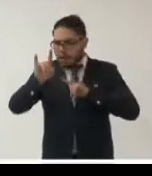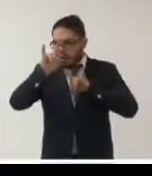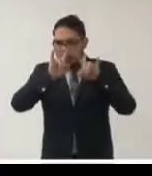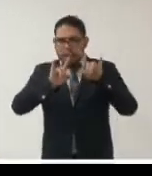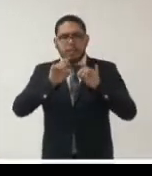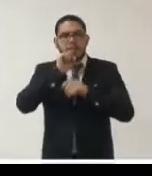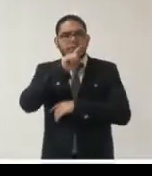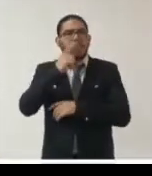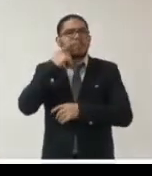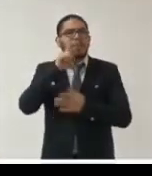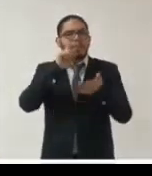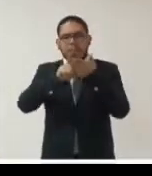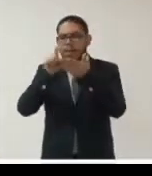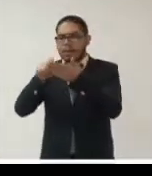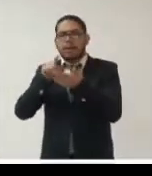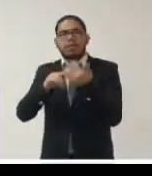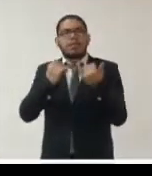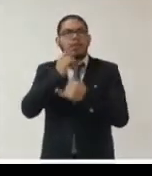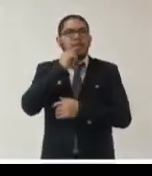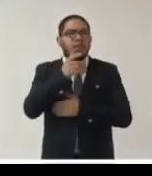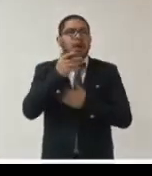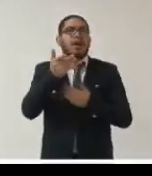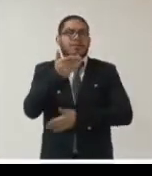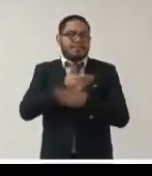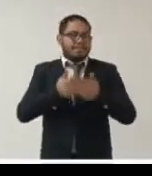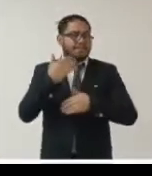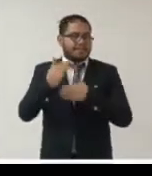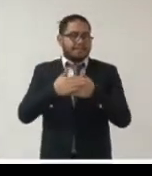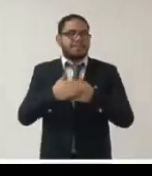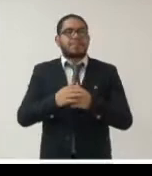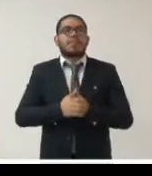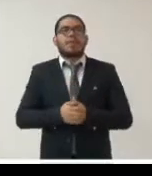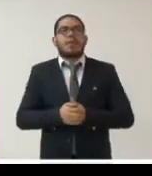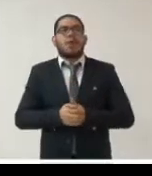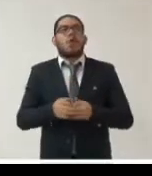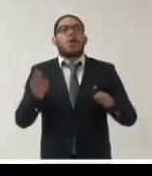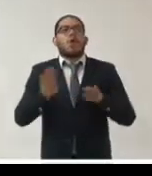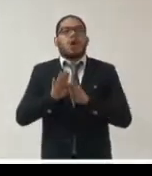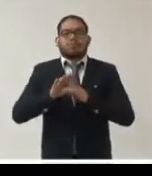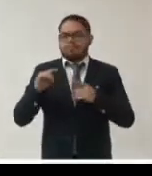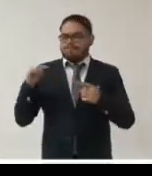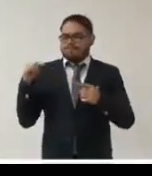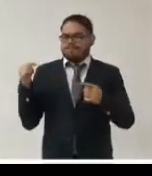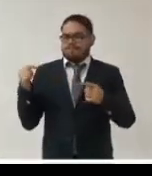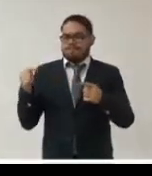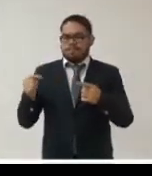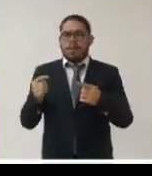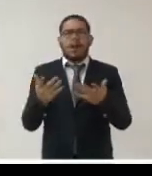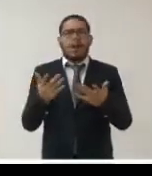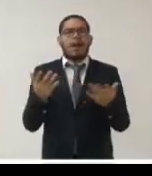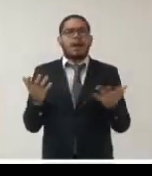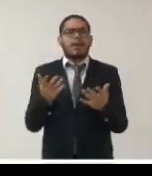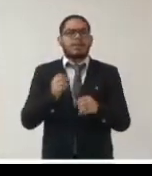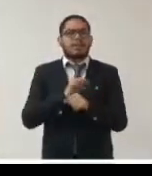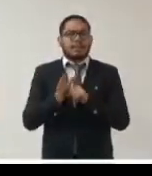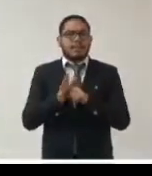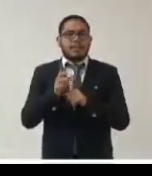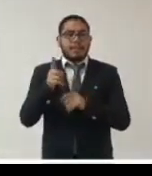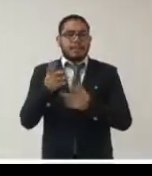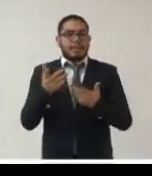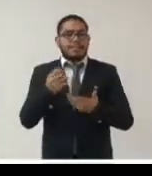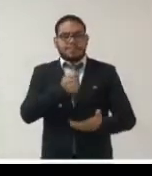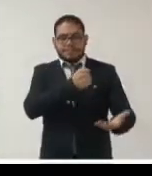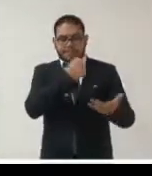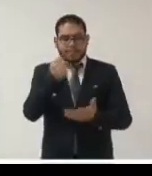de transparencia que inmediatamente compartiré cómo se ha venido dando la transparencia en el gasto público a